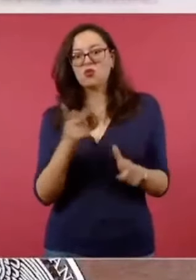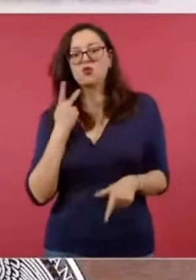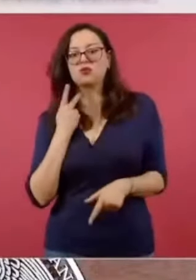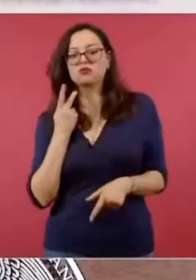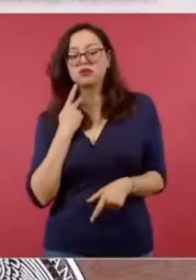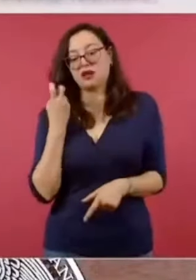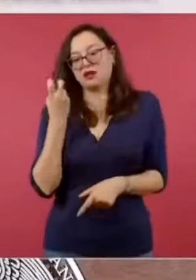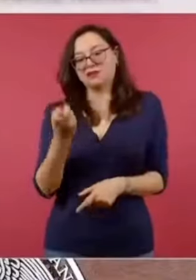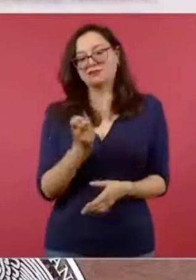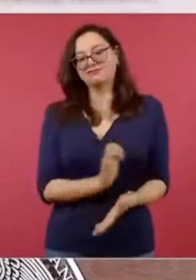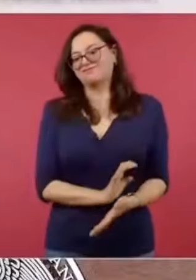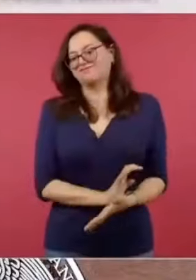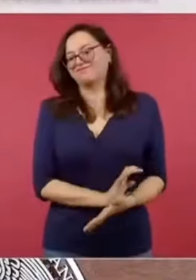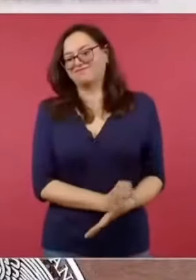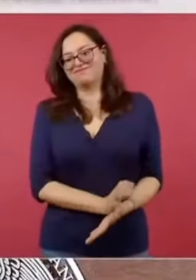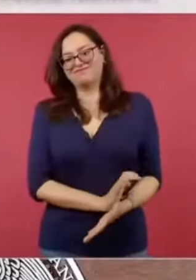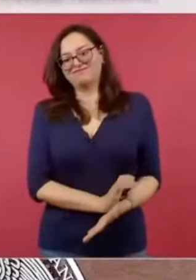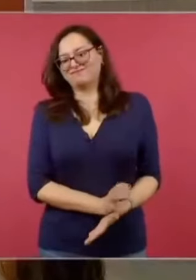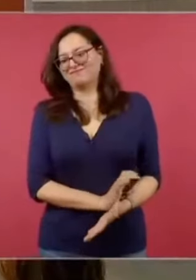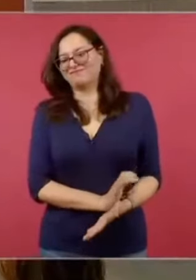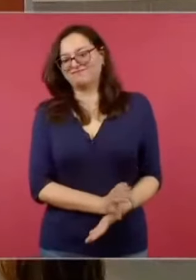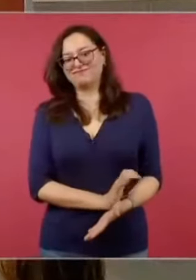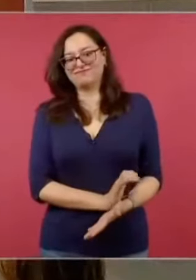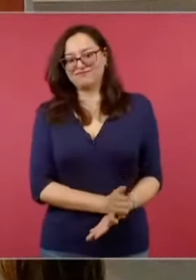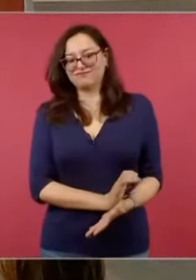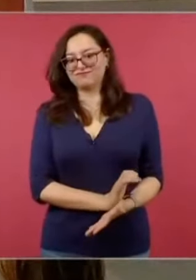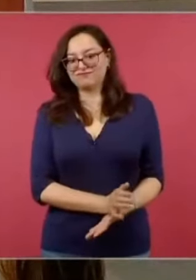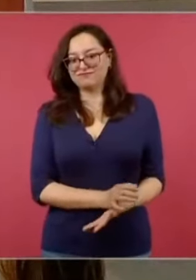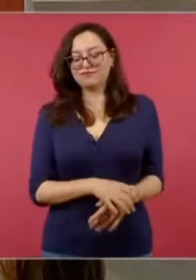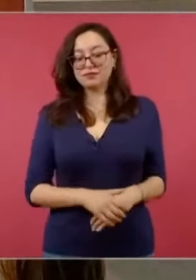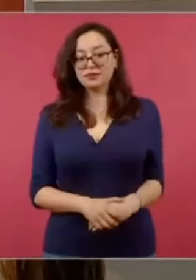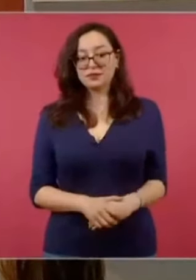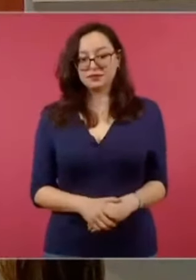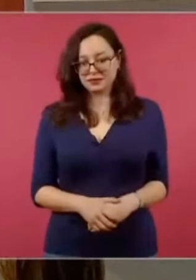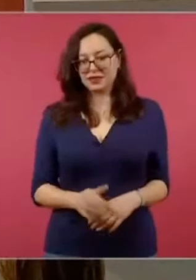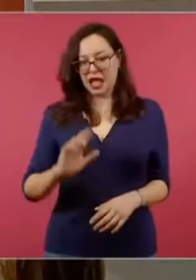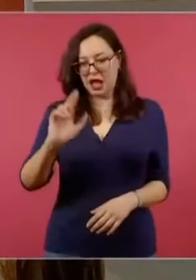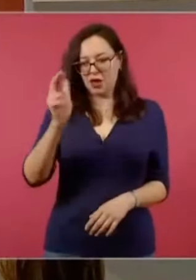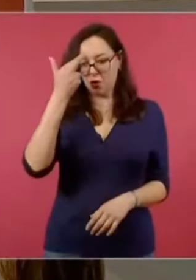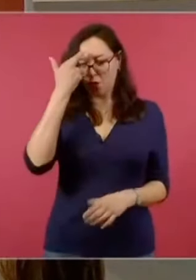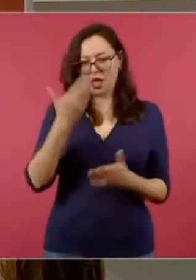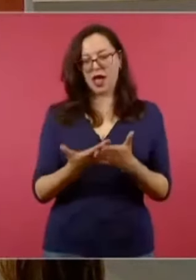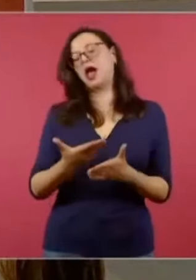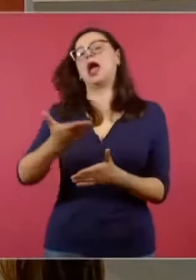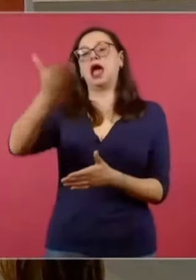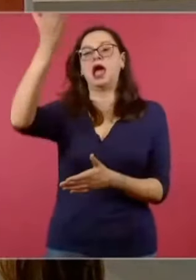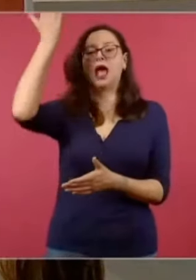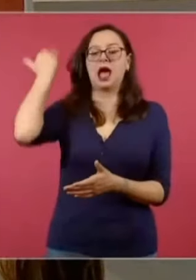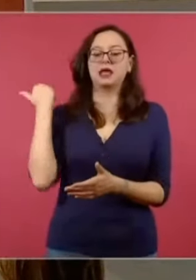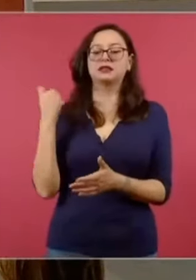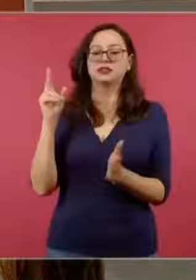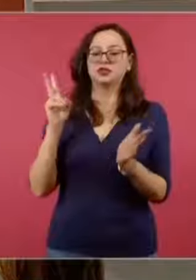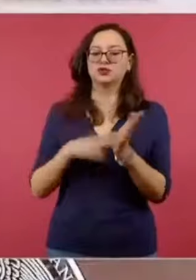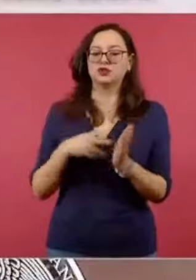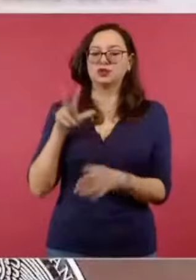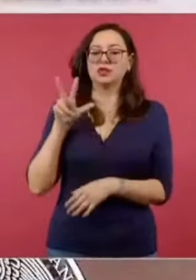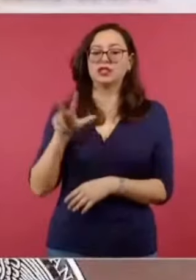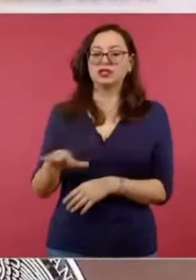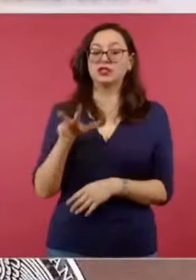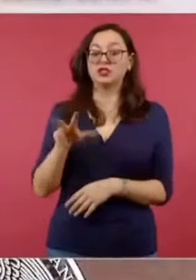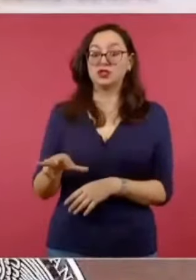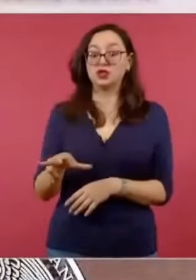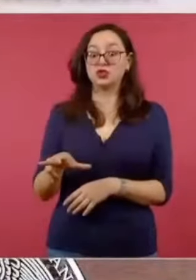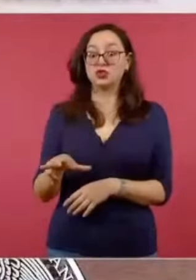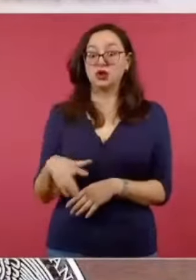El mismo discurso de que iba a subir el dólar cuando ganó el presidente López Obrador, ¿se acuerdan de Chomel? Compre